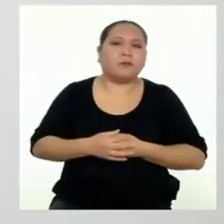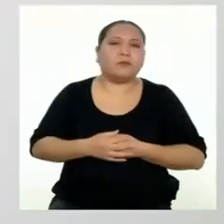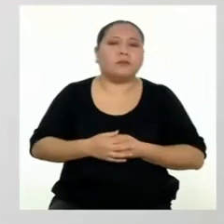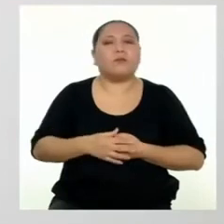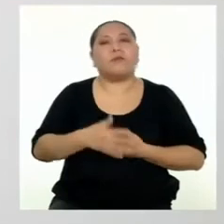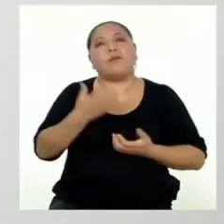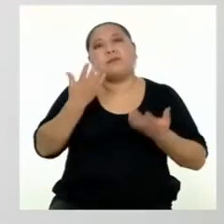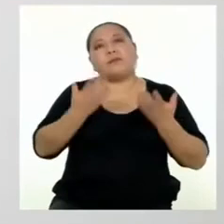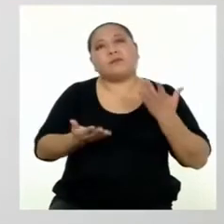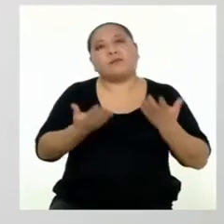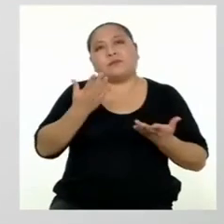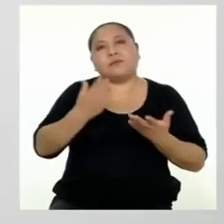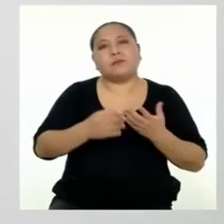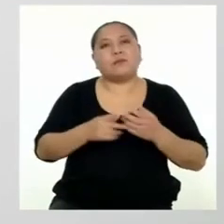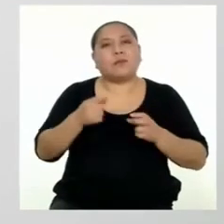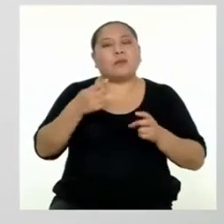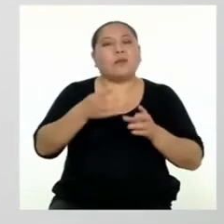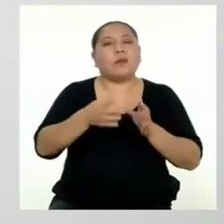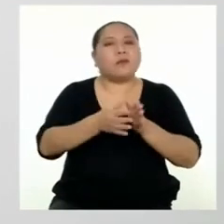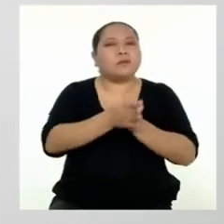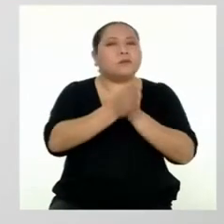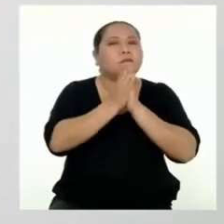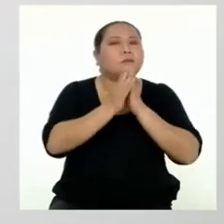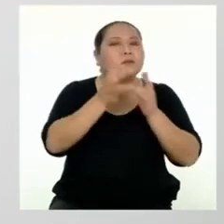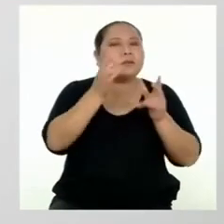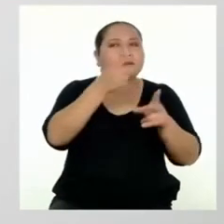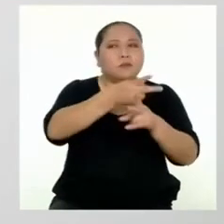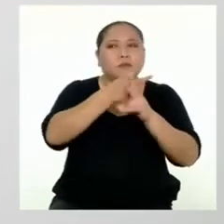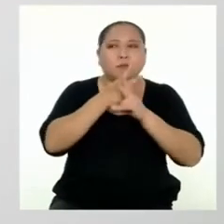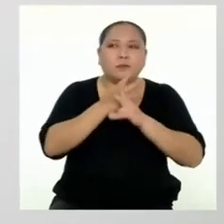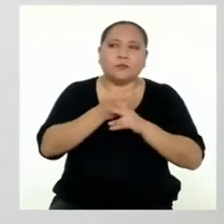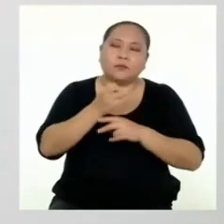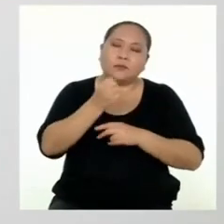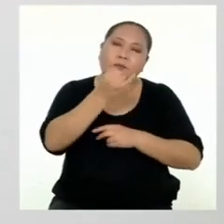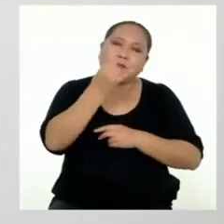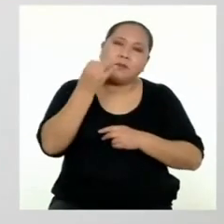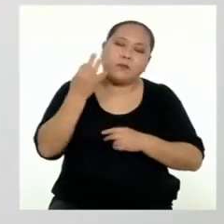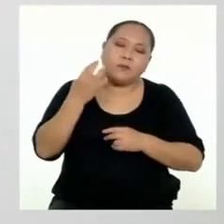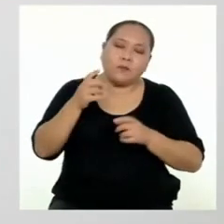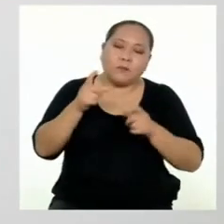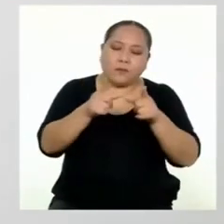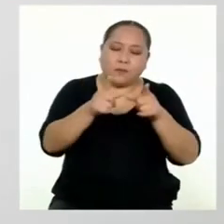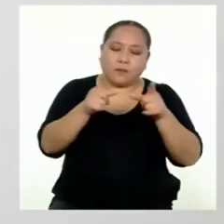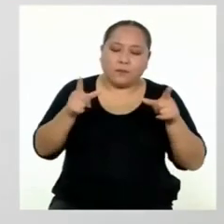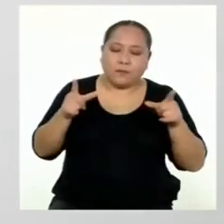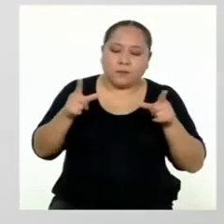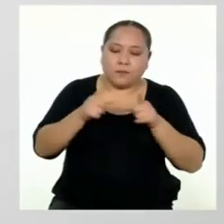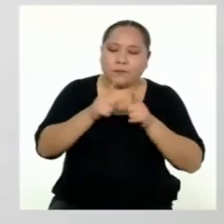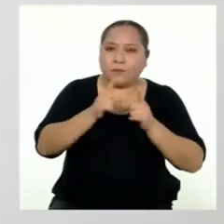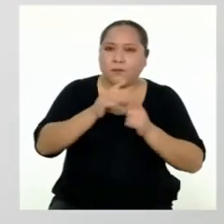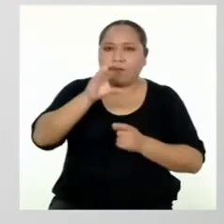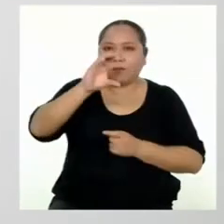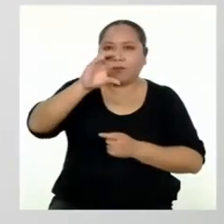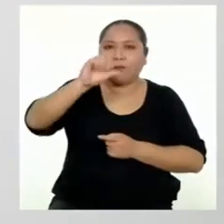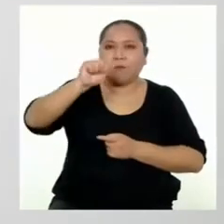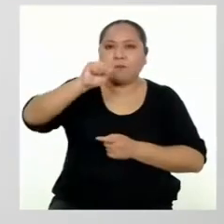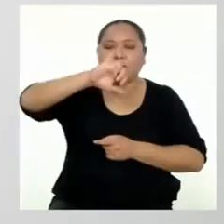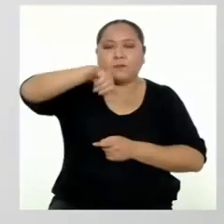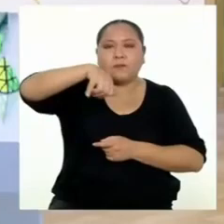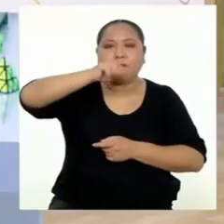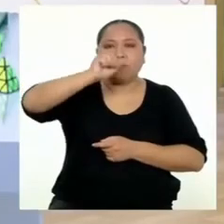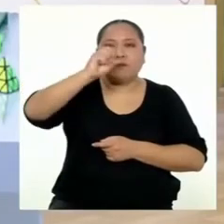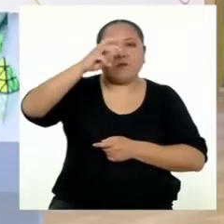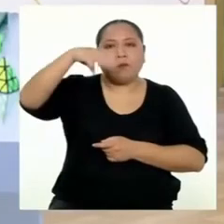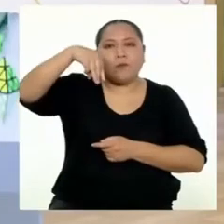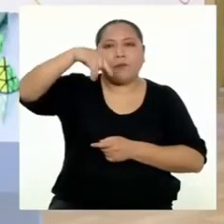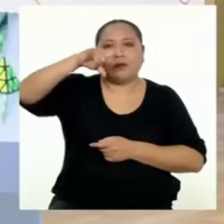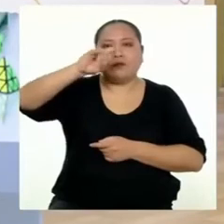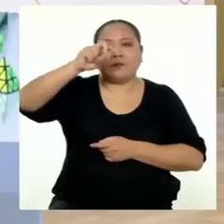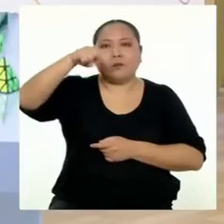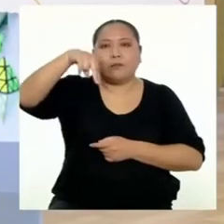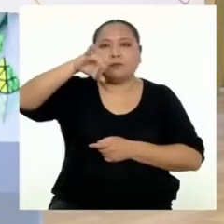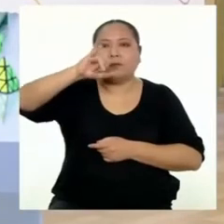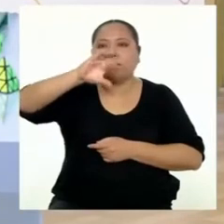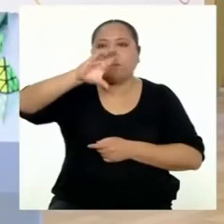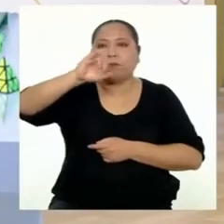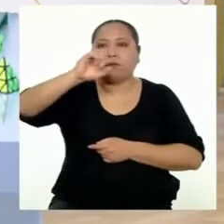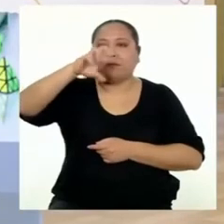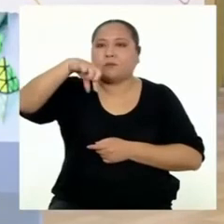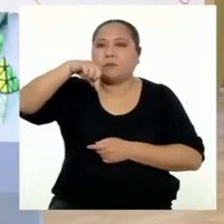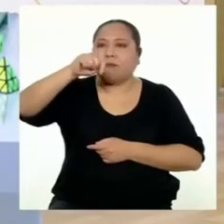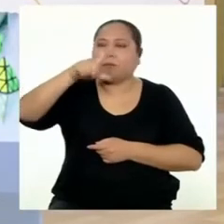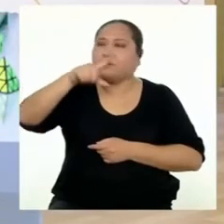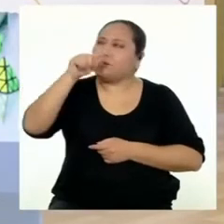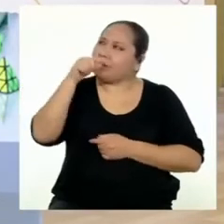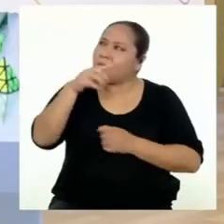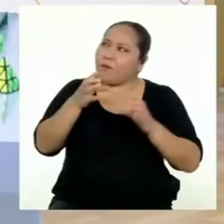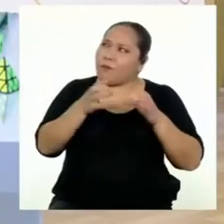alternativa de solicitar un préstamo en alguna sucursal de una caja municipal. ¿Y estas cajas serán